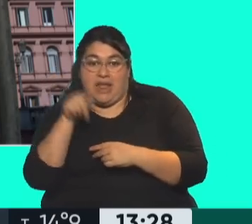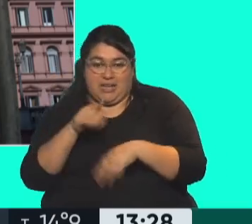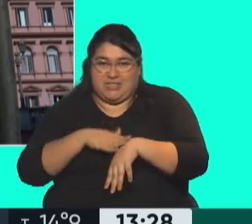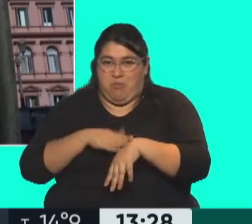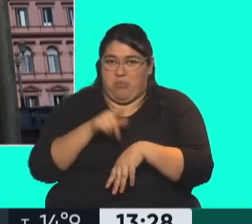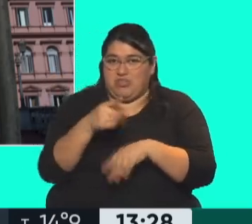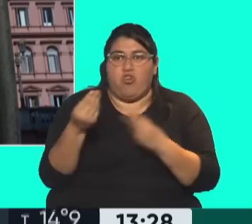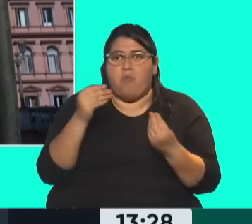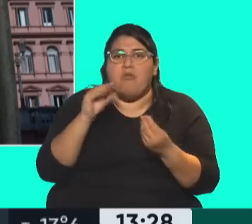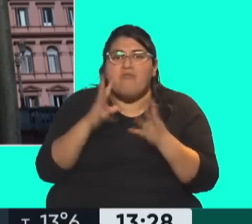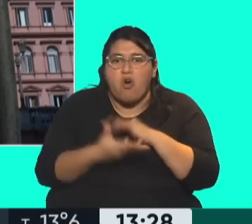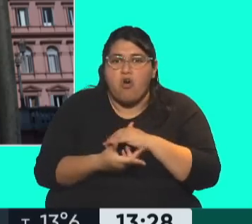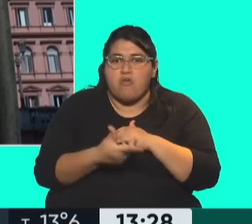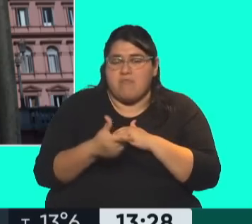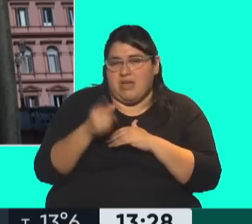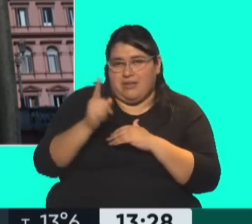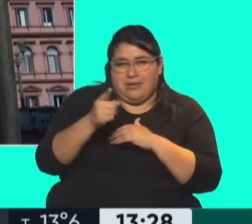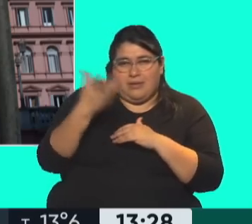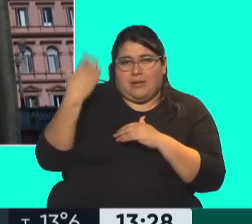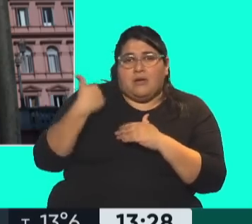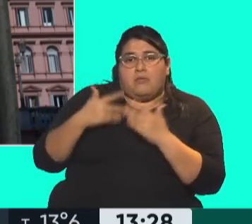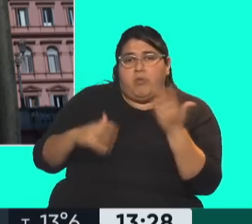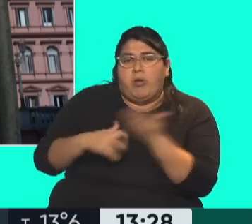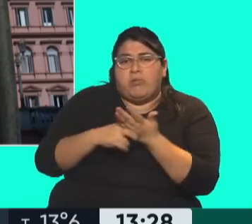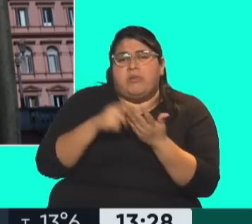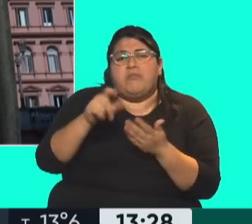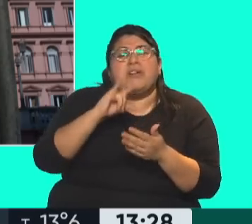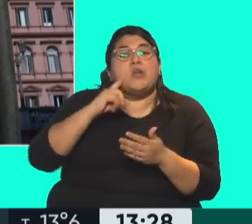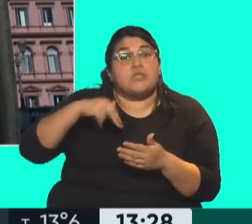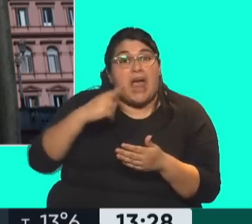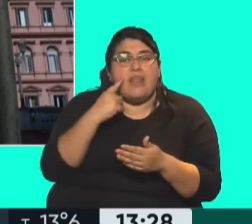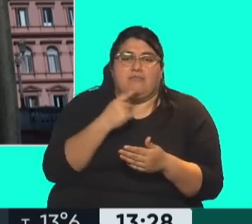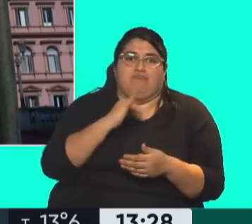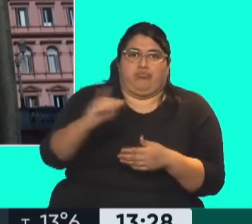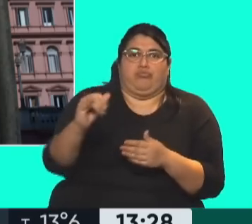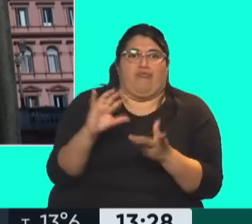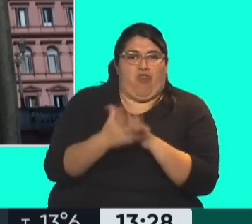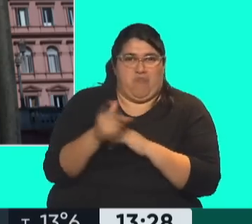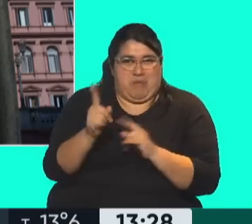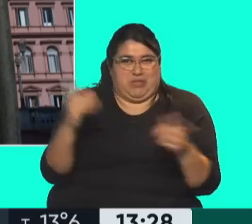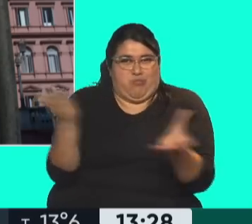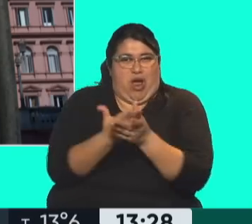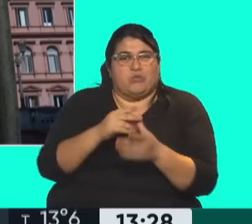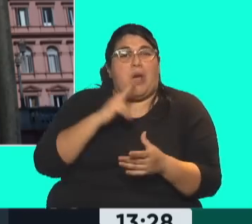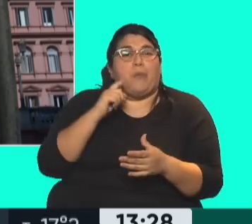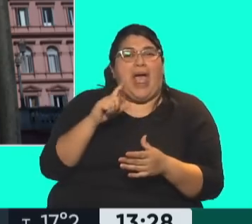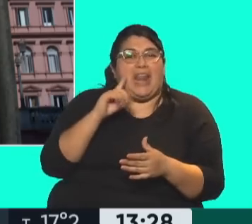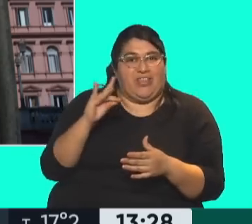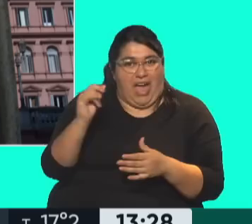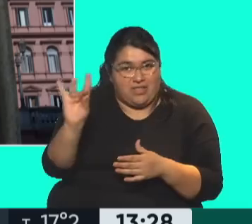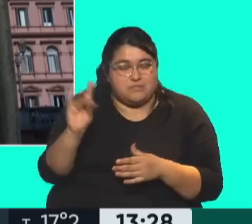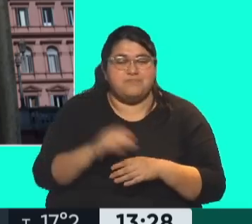sido la apelación hecha por el fiscal Luciani en el marco del juicio por vialidad, reencuentro con la vicepresidenta. Bueno,